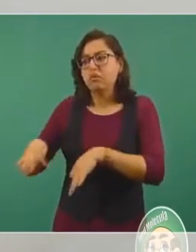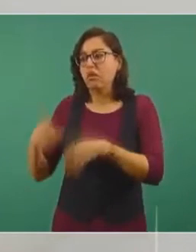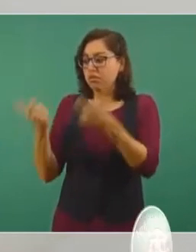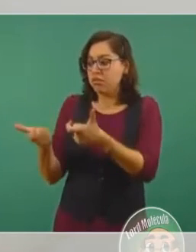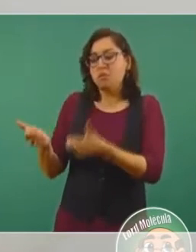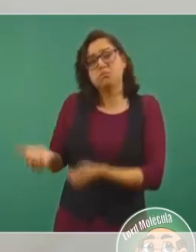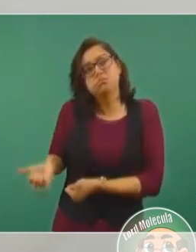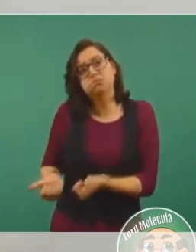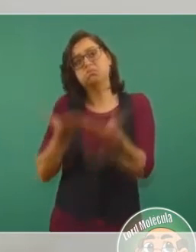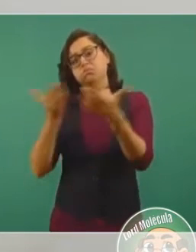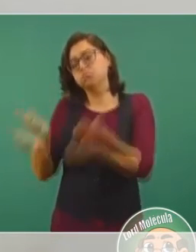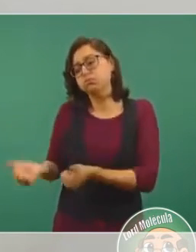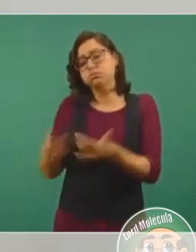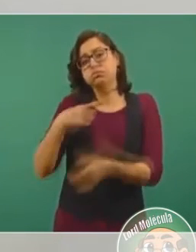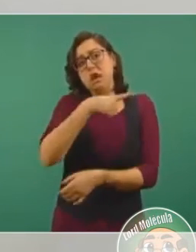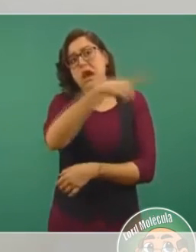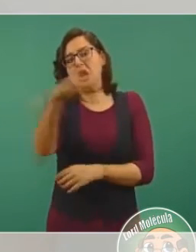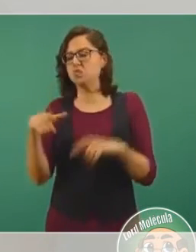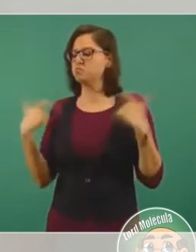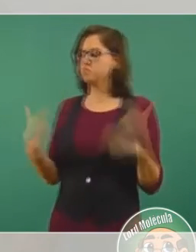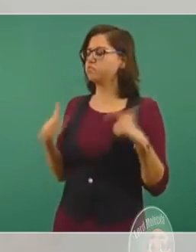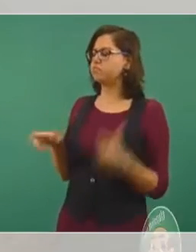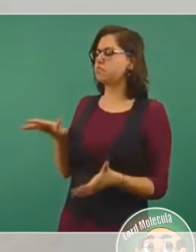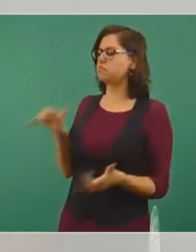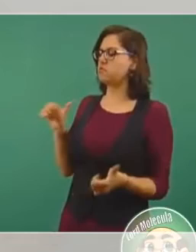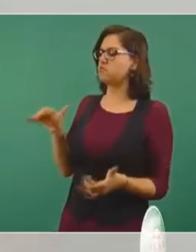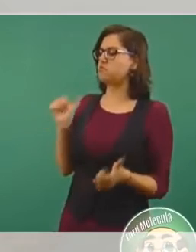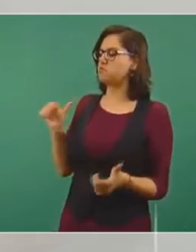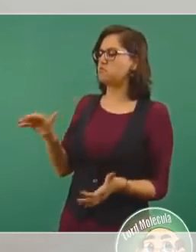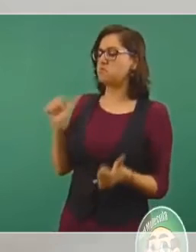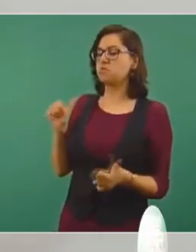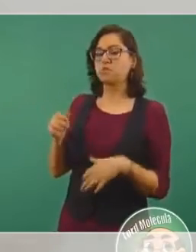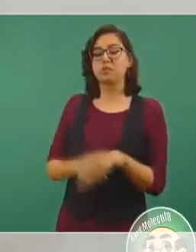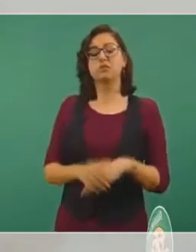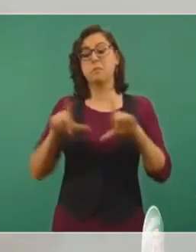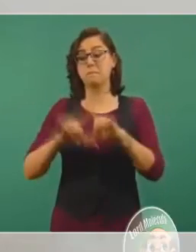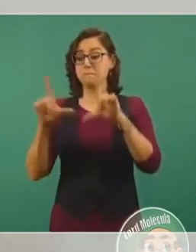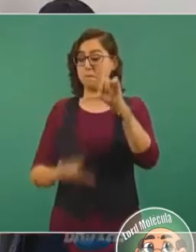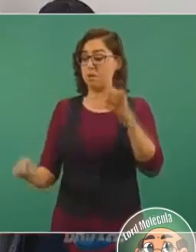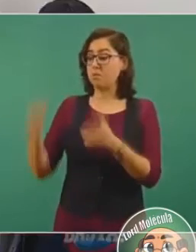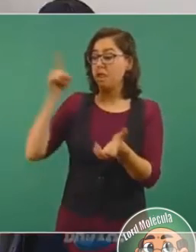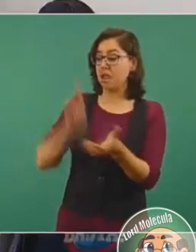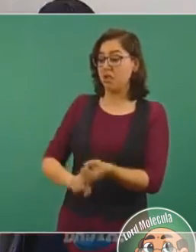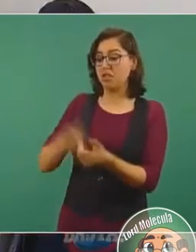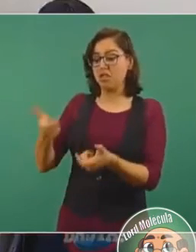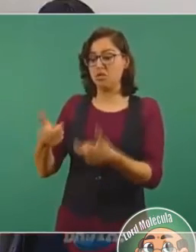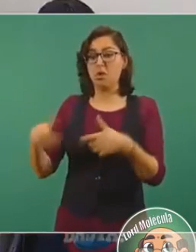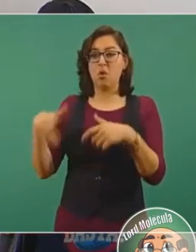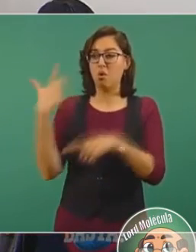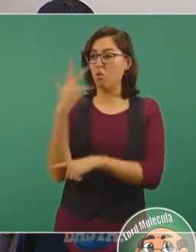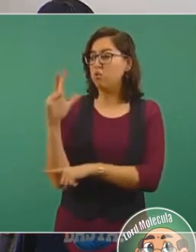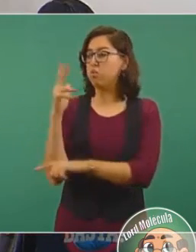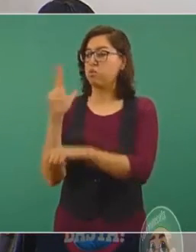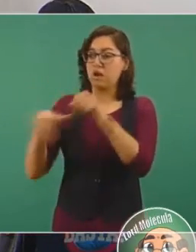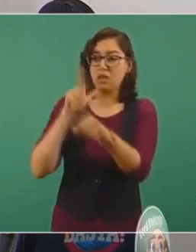y que Dios puso importantes recursos naturales en el subsuelo de México